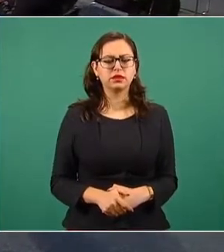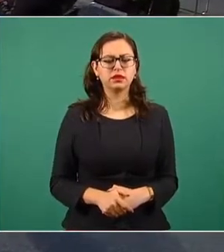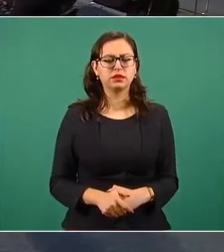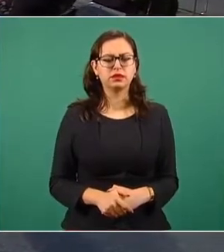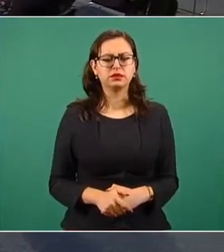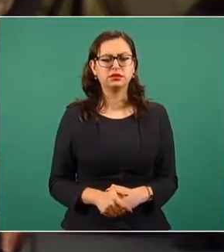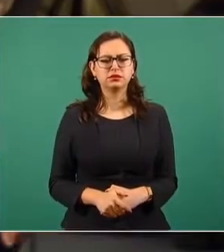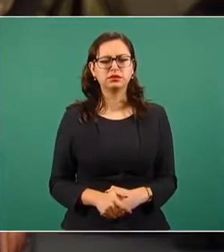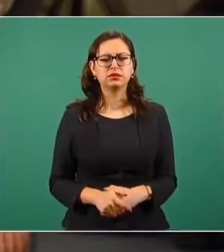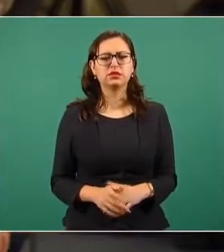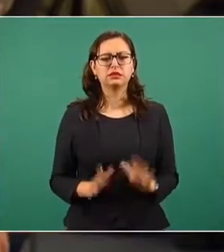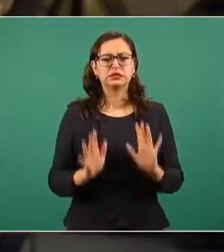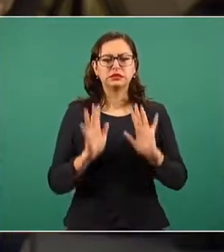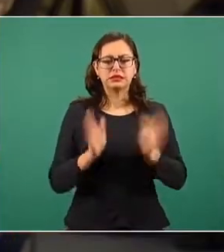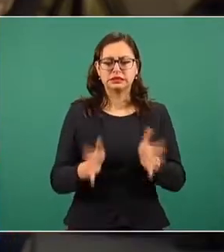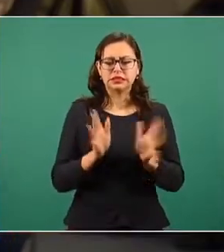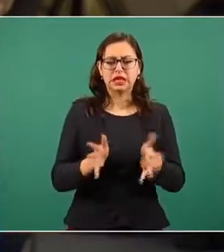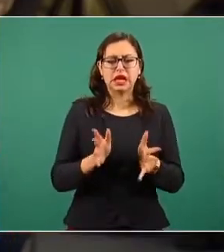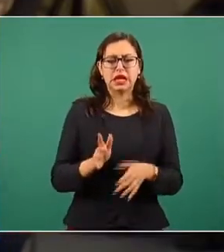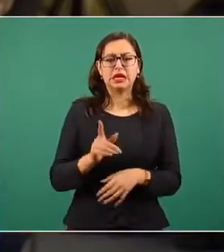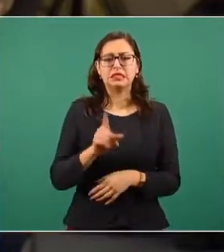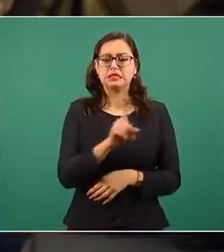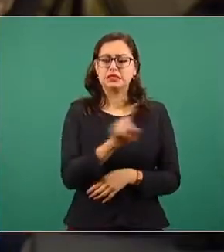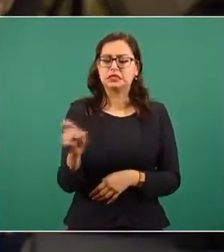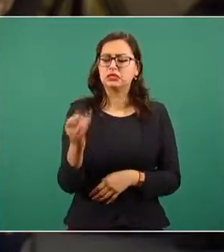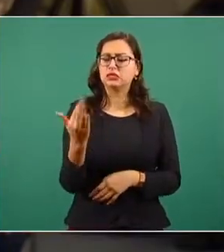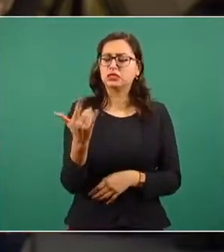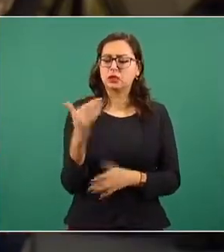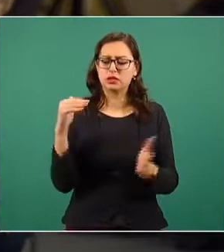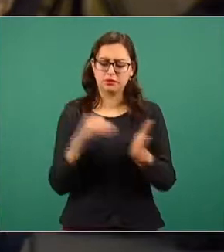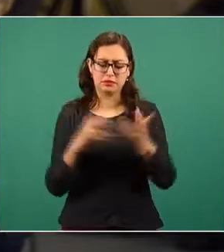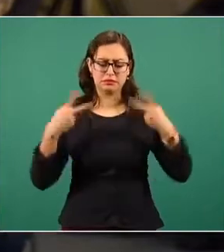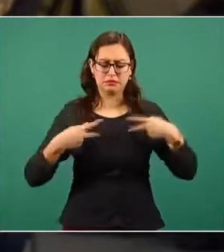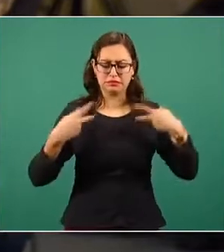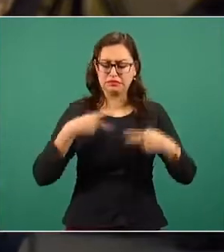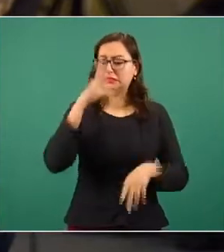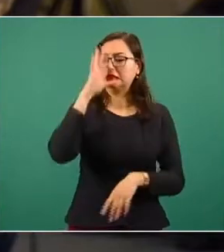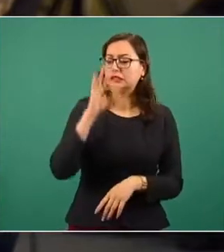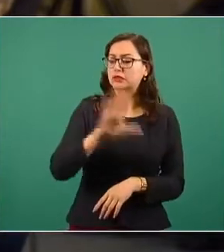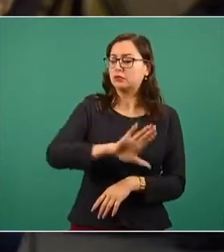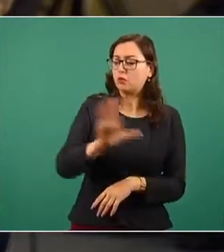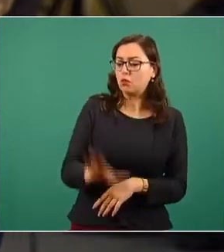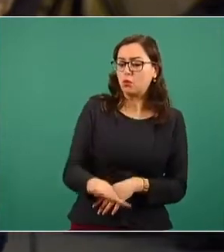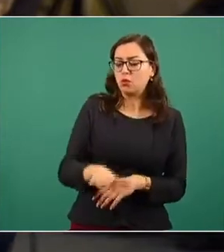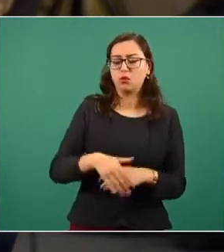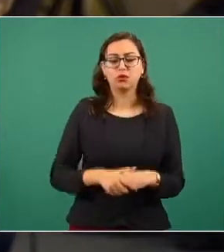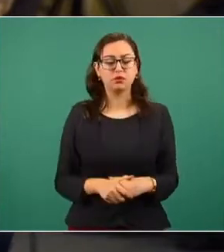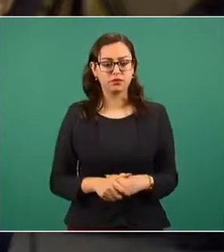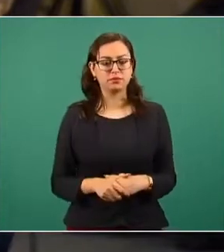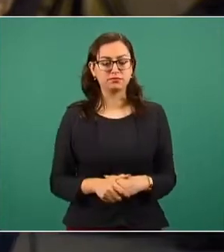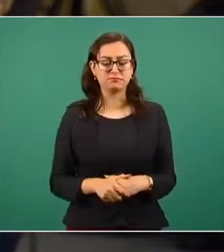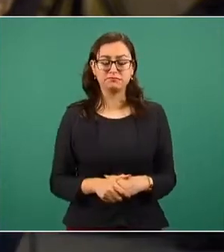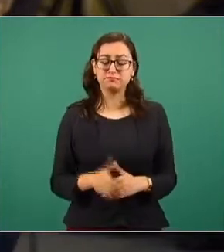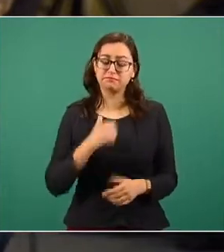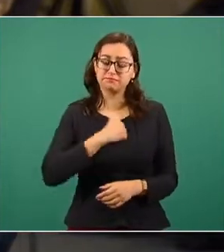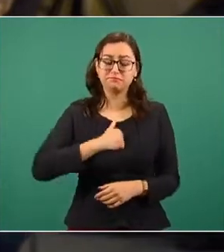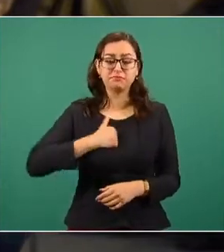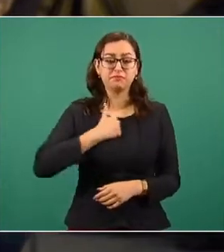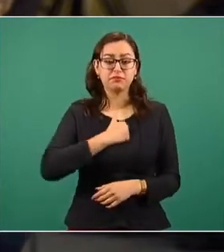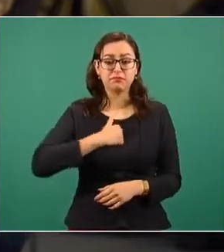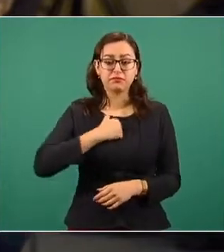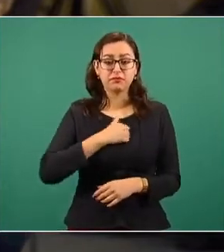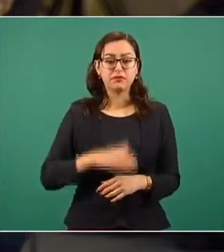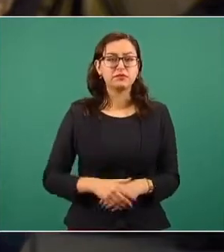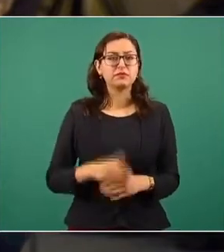150 mil personas muertas por COVID-19. Si el escenario catastrófico que habían planteado al